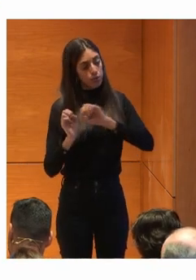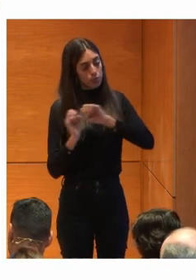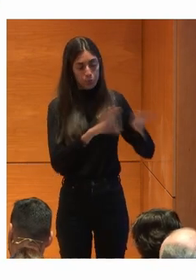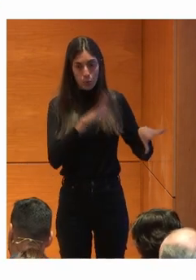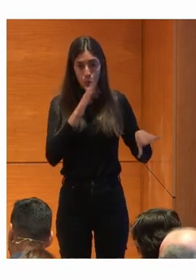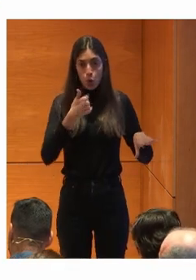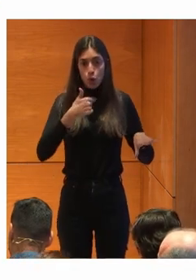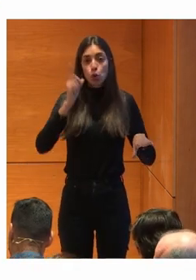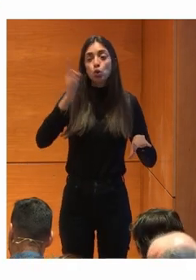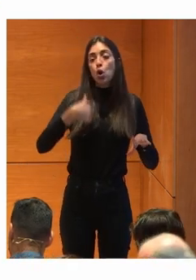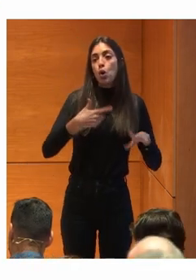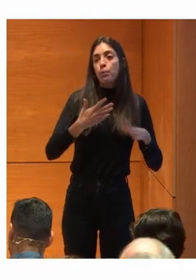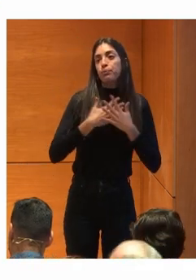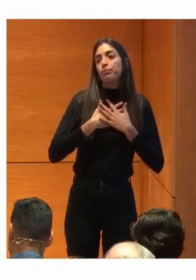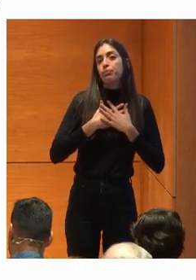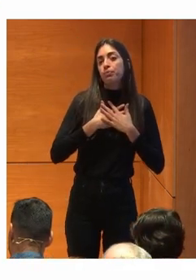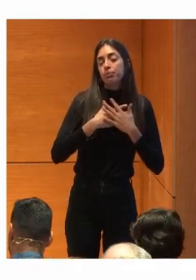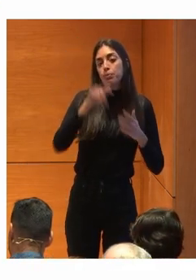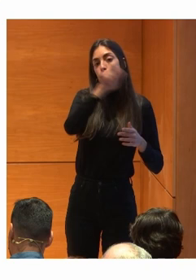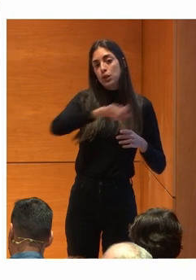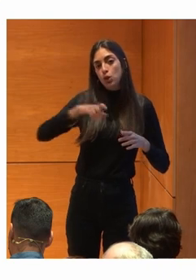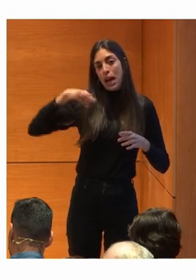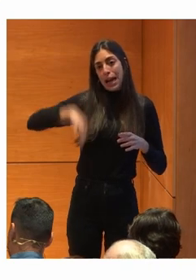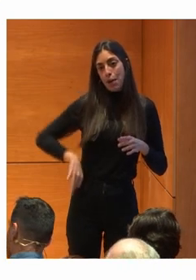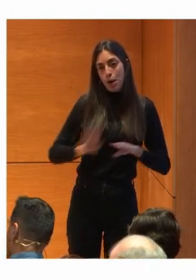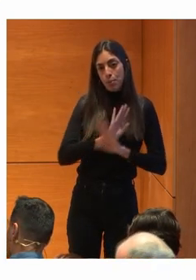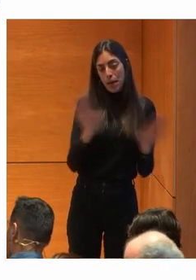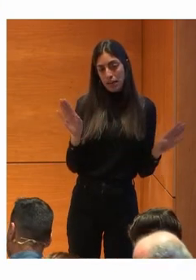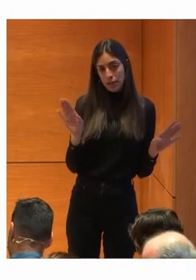Soportado exclusivamente Con personal laboral Con personal profesional